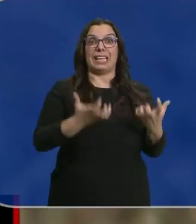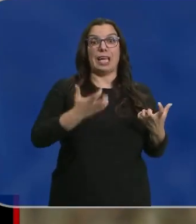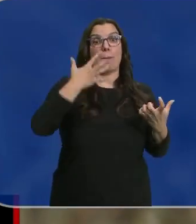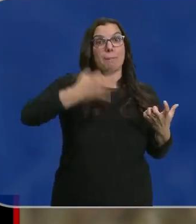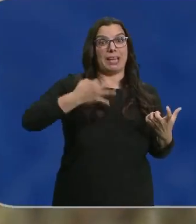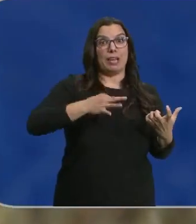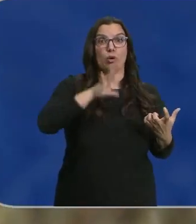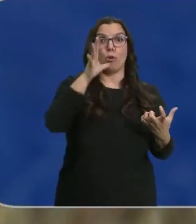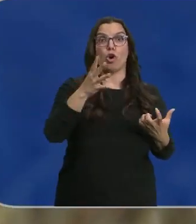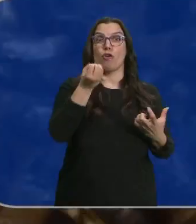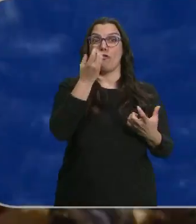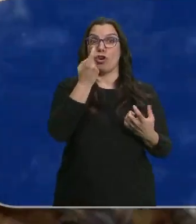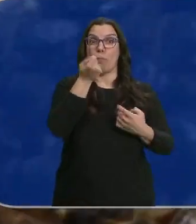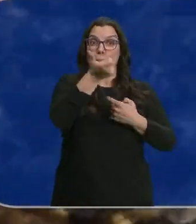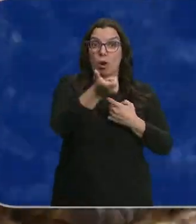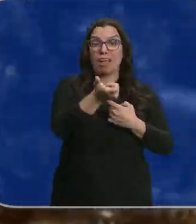hay se secan antes.